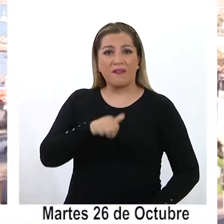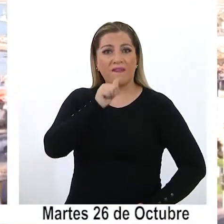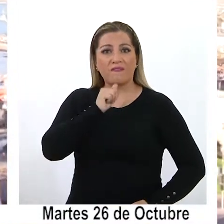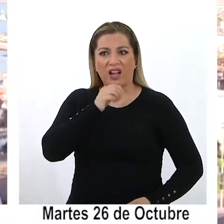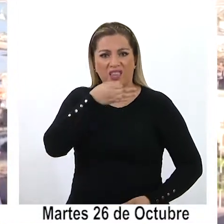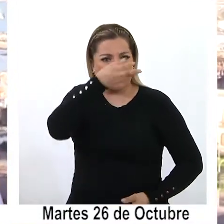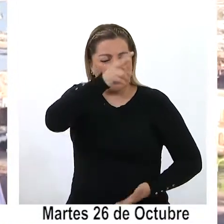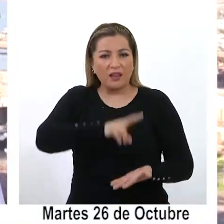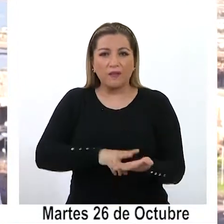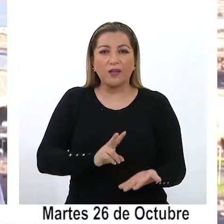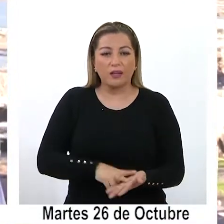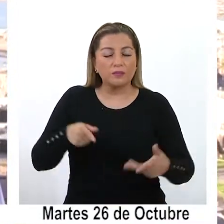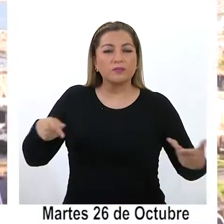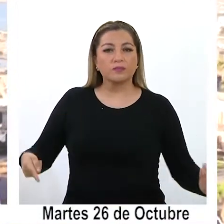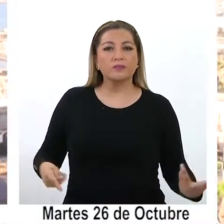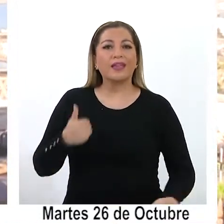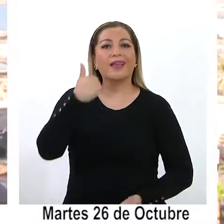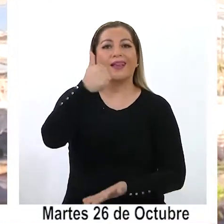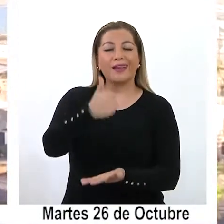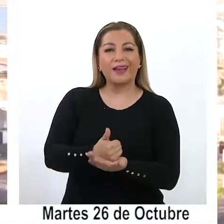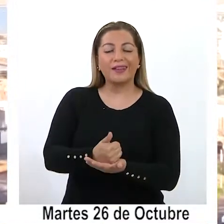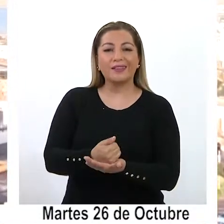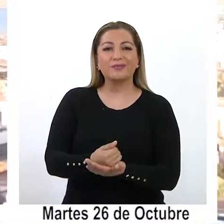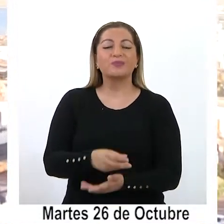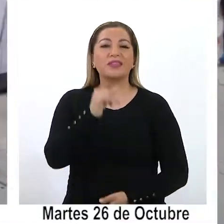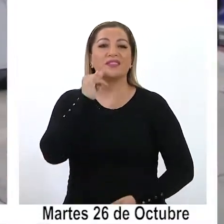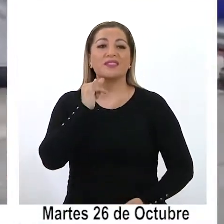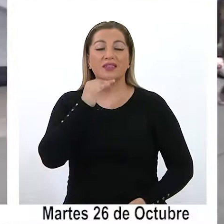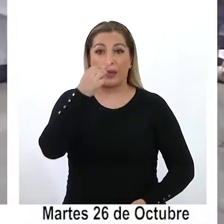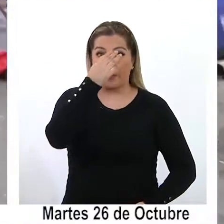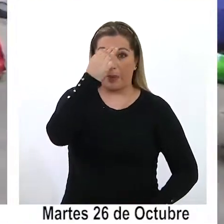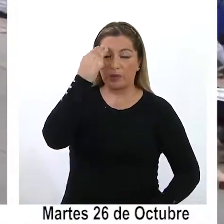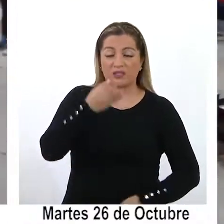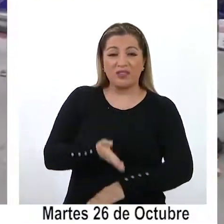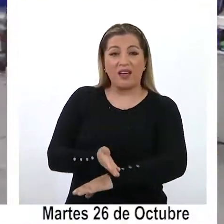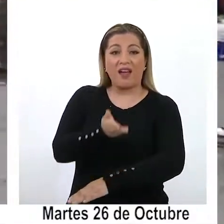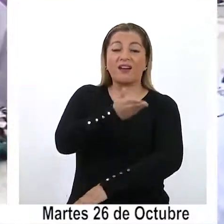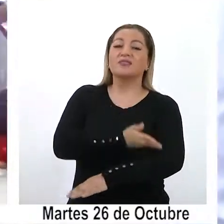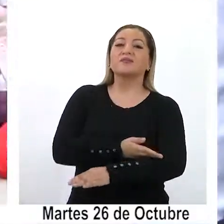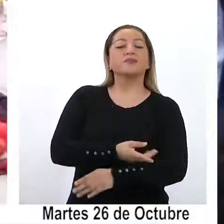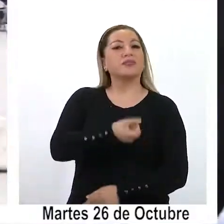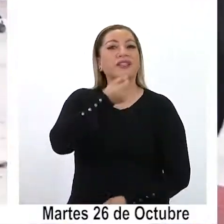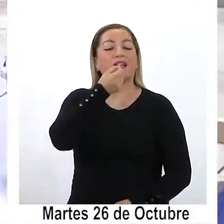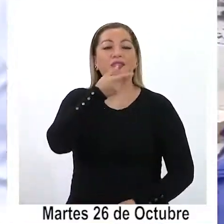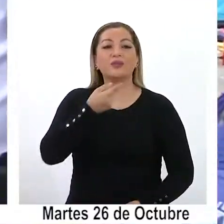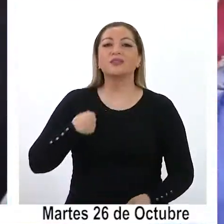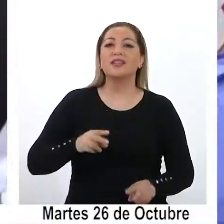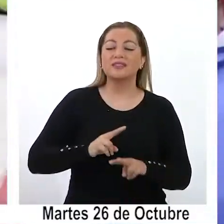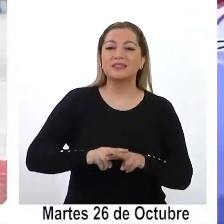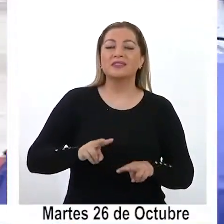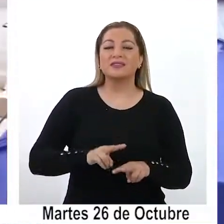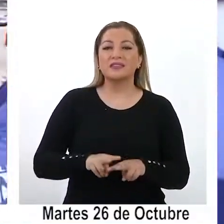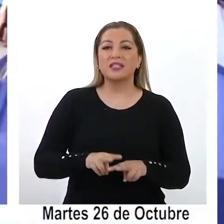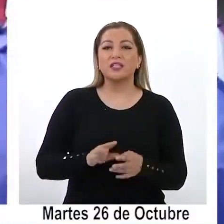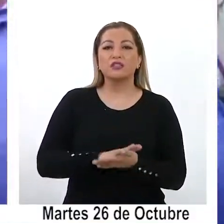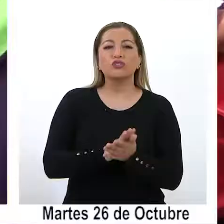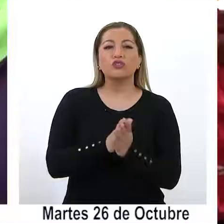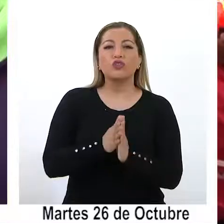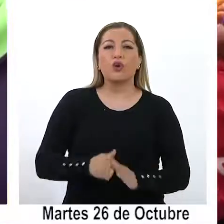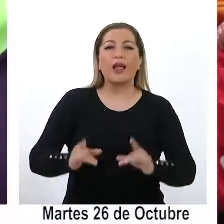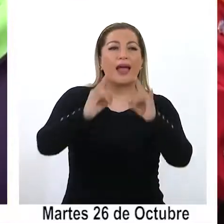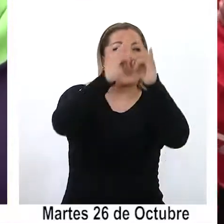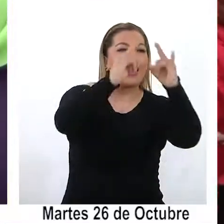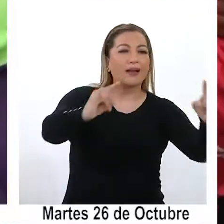A la verdad, el jefe comunal, Quiqueño, afirmó que previo a la interpelación, se realizó un levantamiento de las